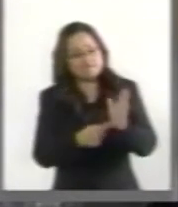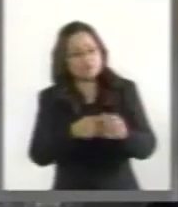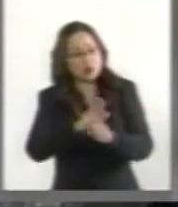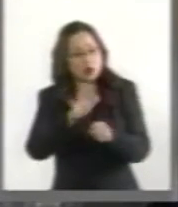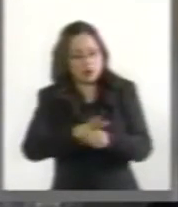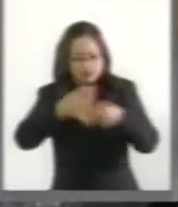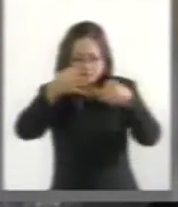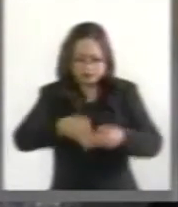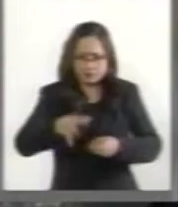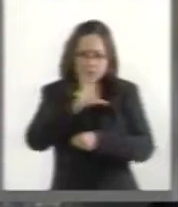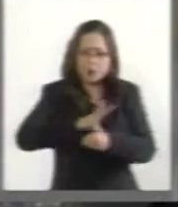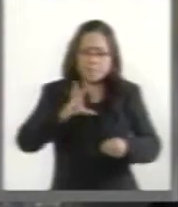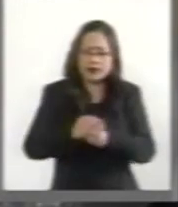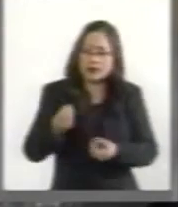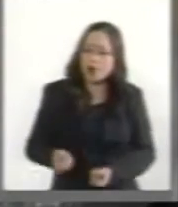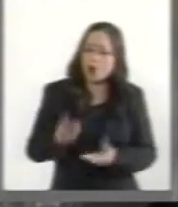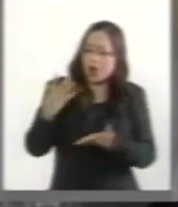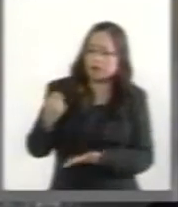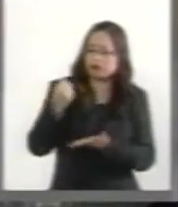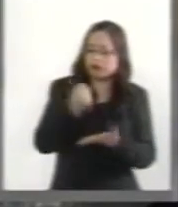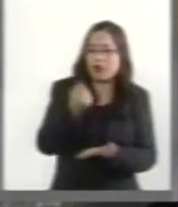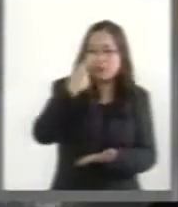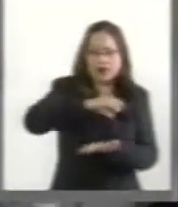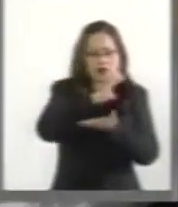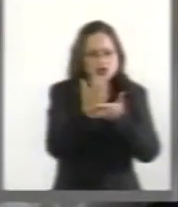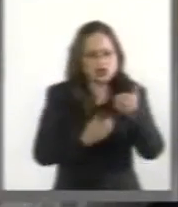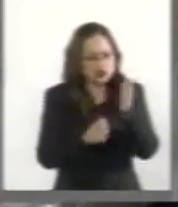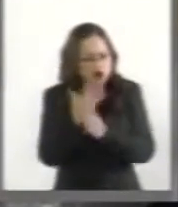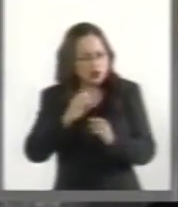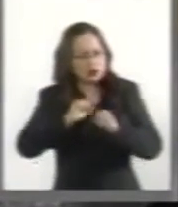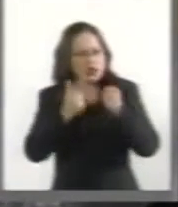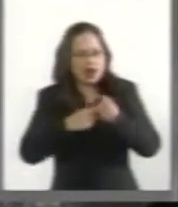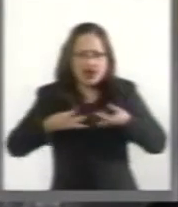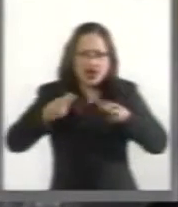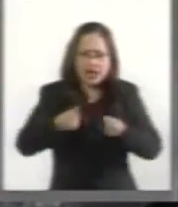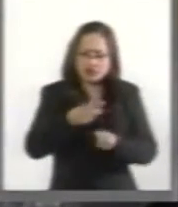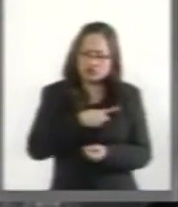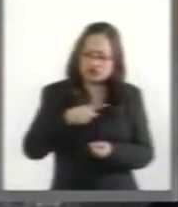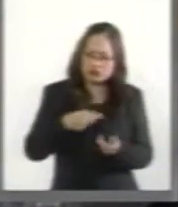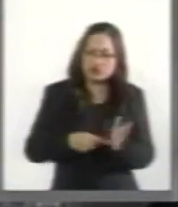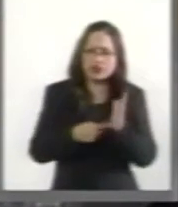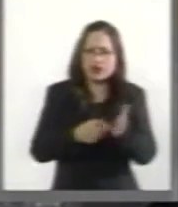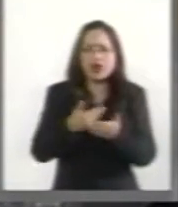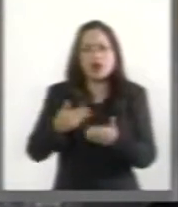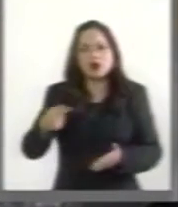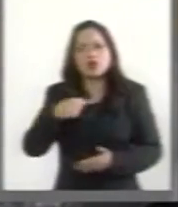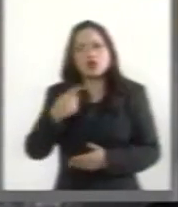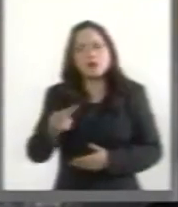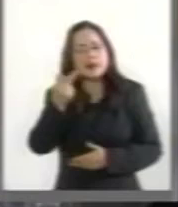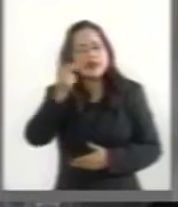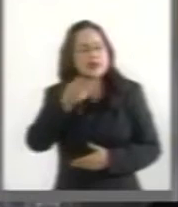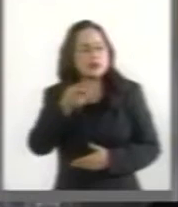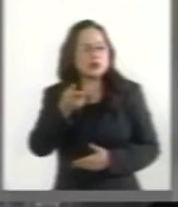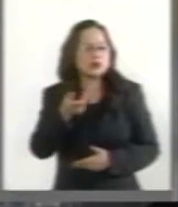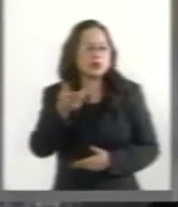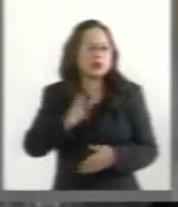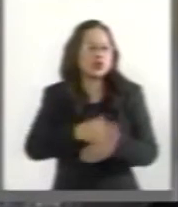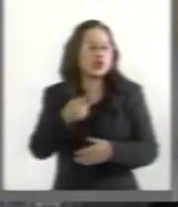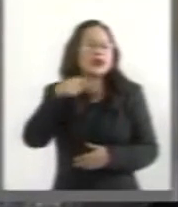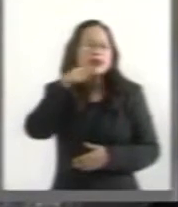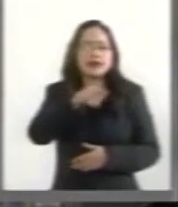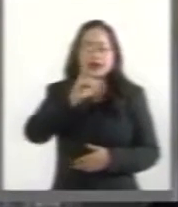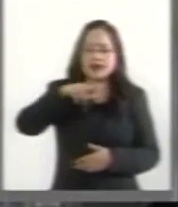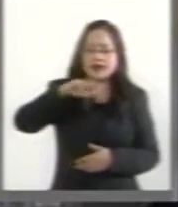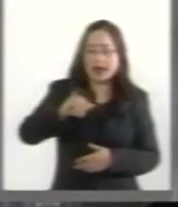preciso de los montos de esos compromisos financieros? Se lo pregunto, presidenta, toda vez que el INAI